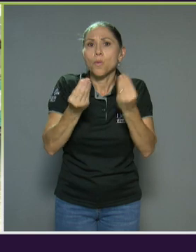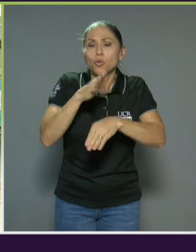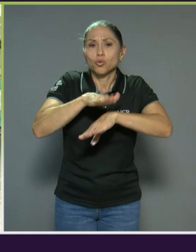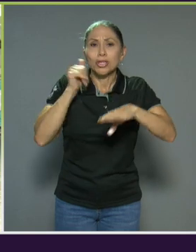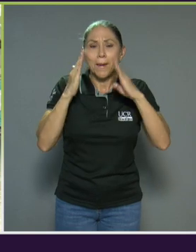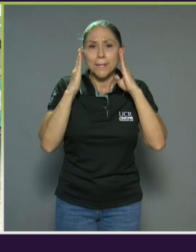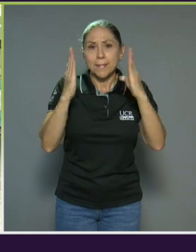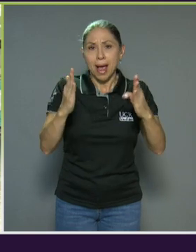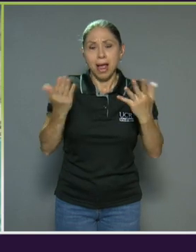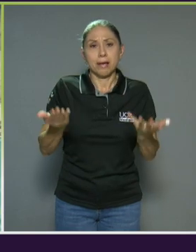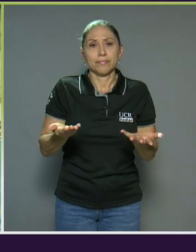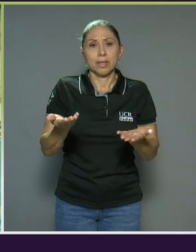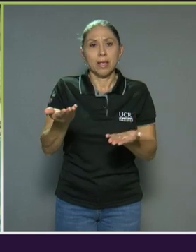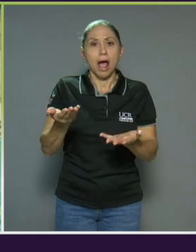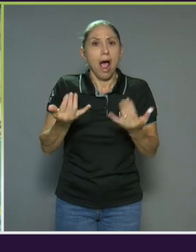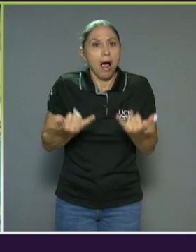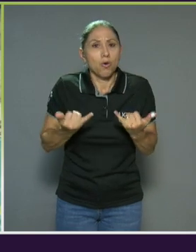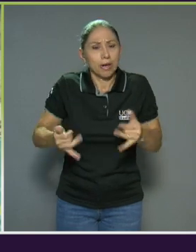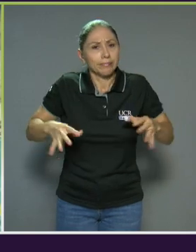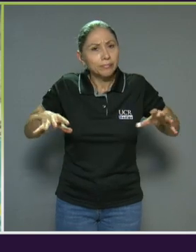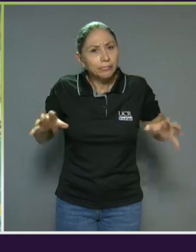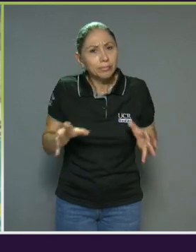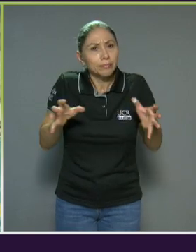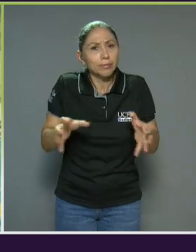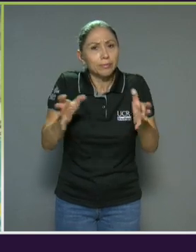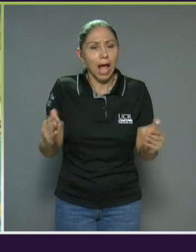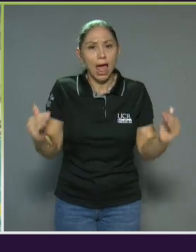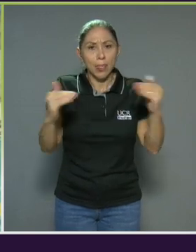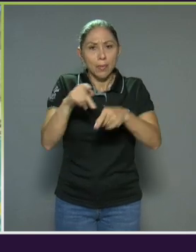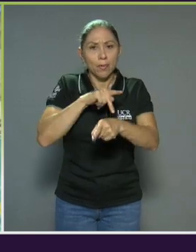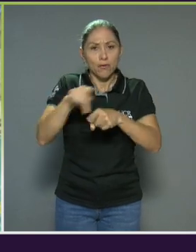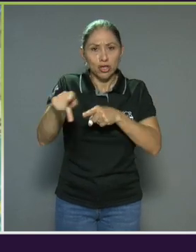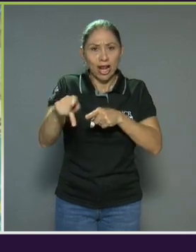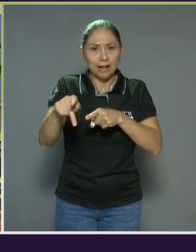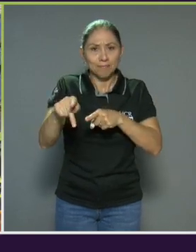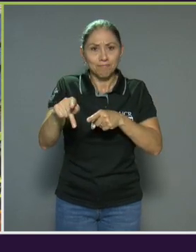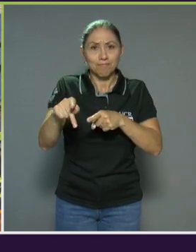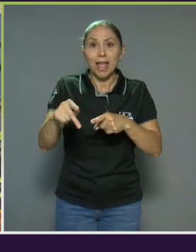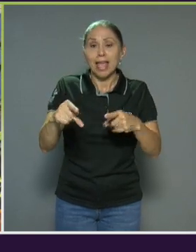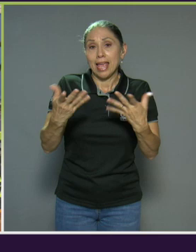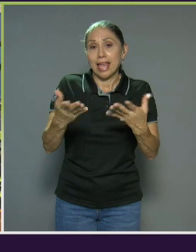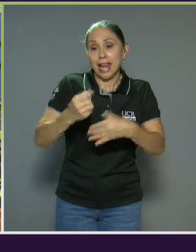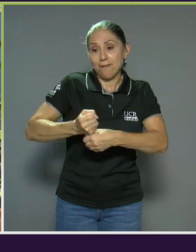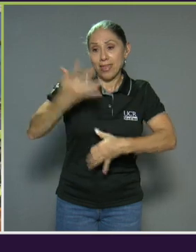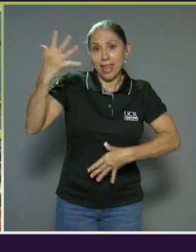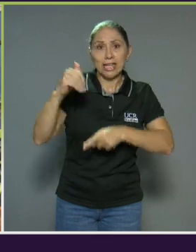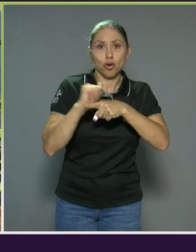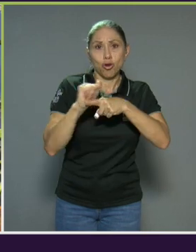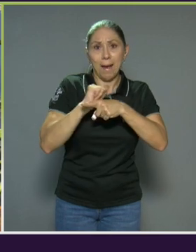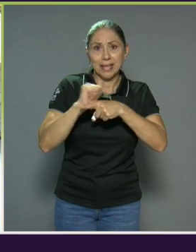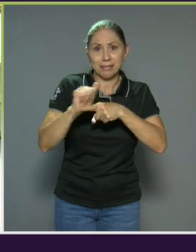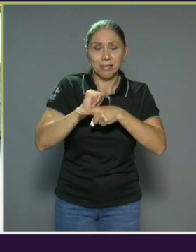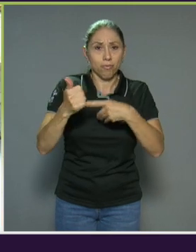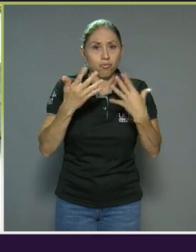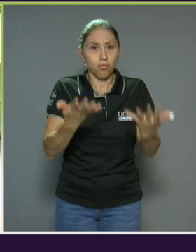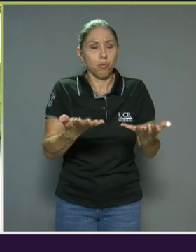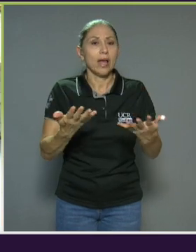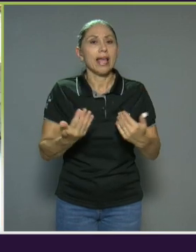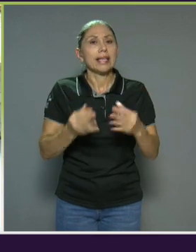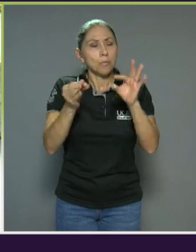cual nos está dando un auge profesional, el cual nos está capacitando por parte de la federación. Es demasiado